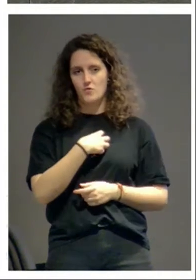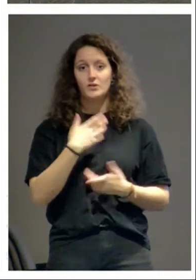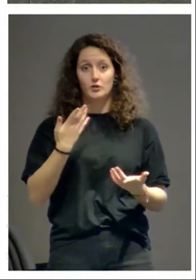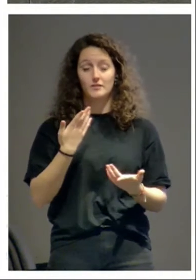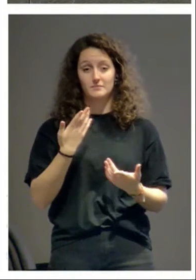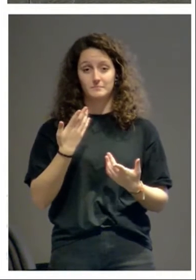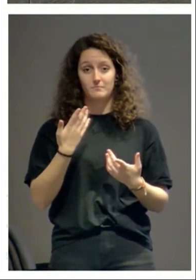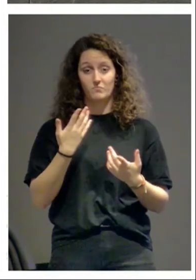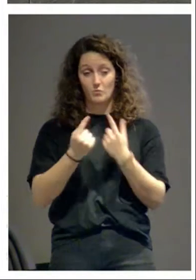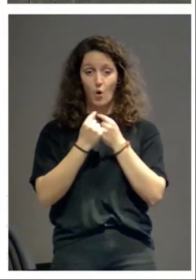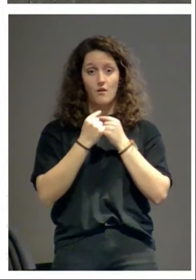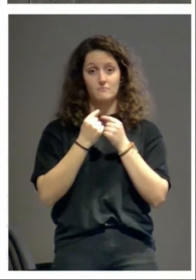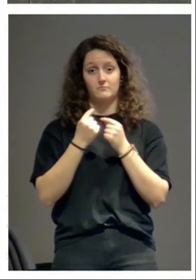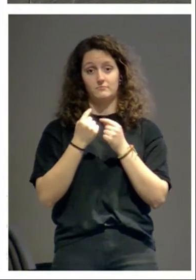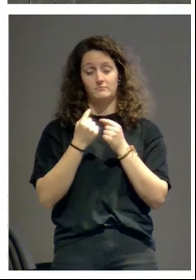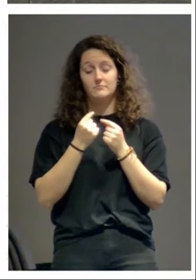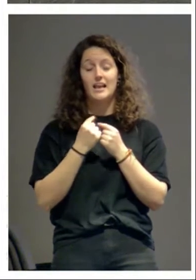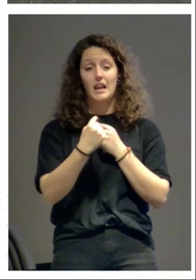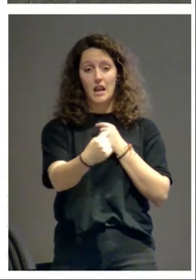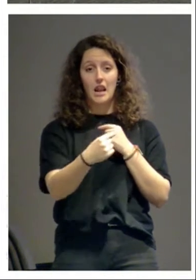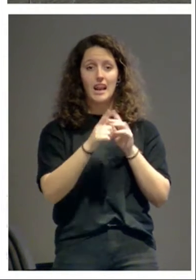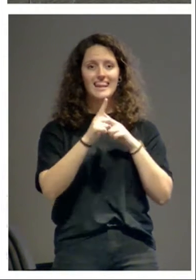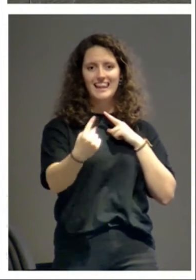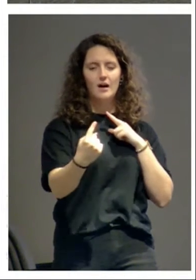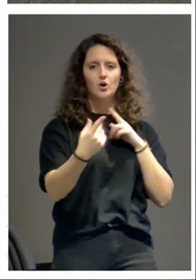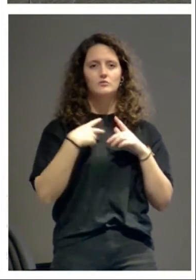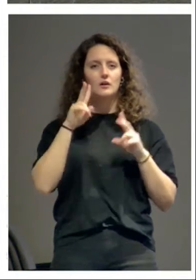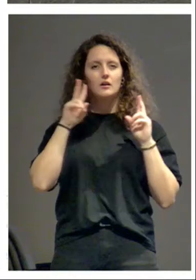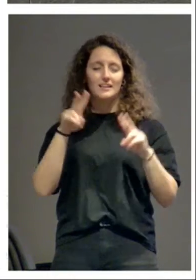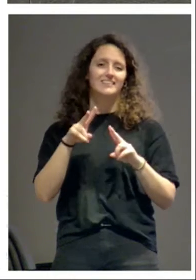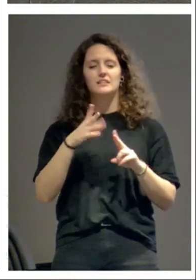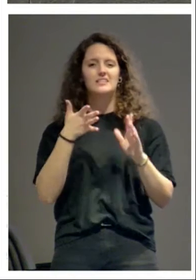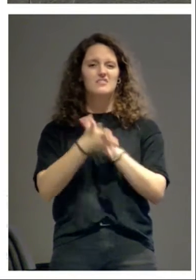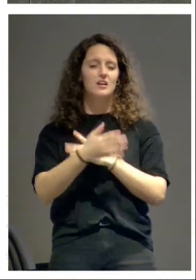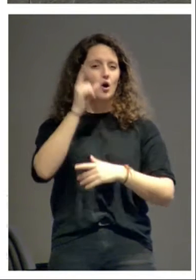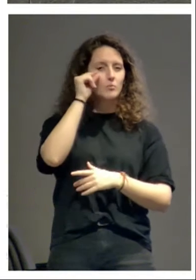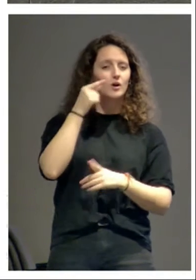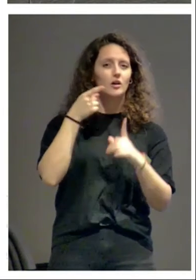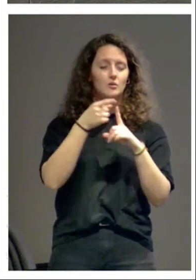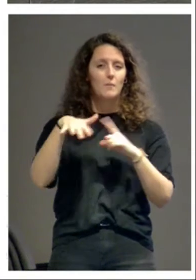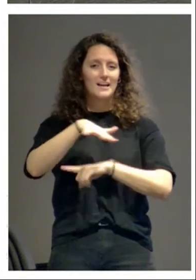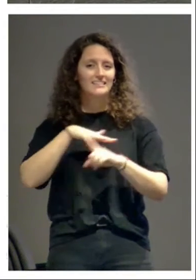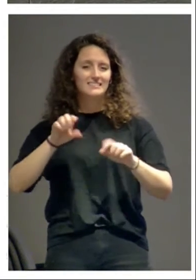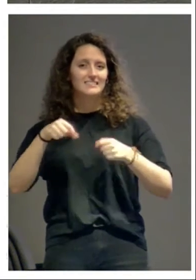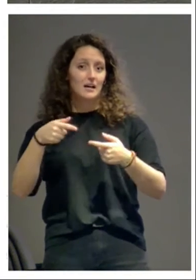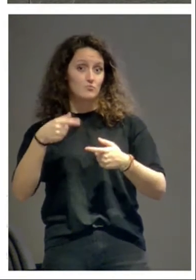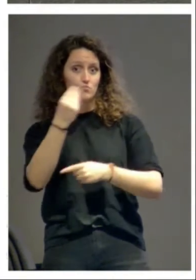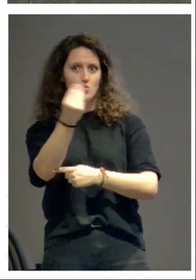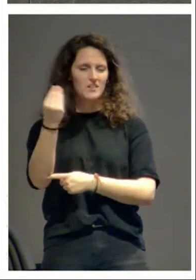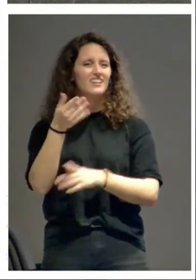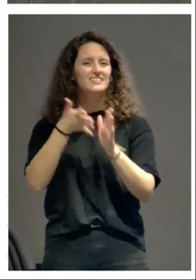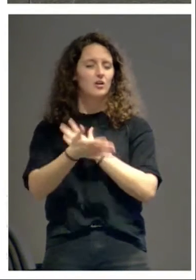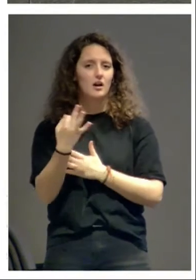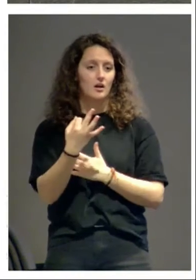nos preguntamos, ¿qué significó el románico para el paisaje monumental? Hubo una simple